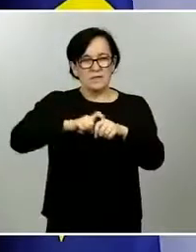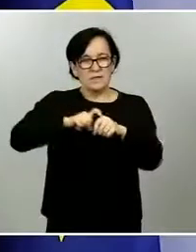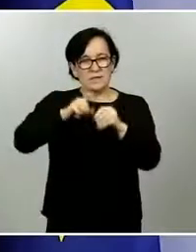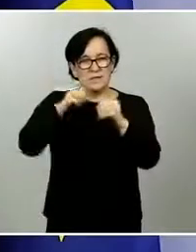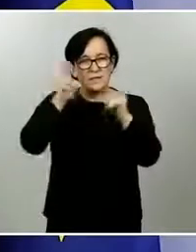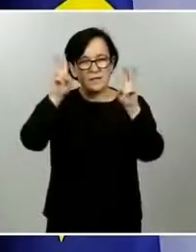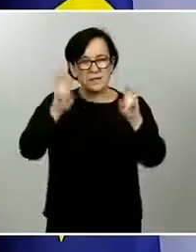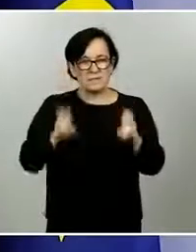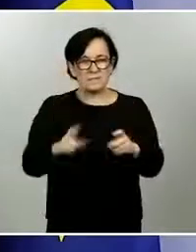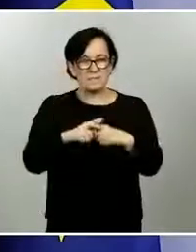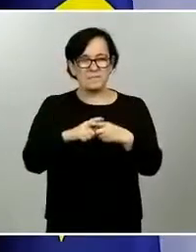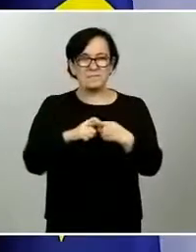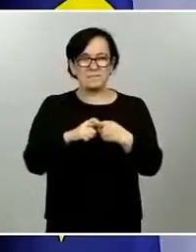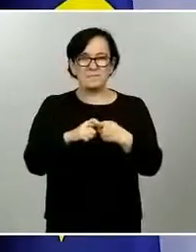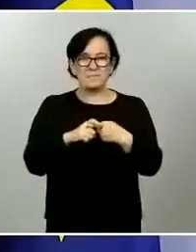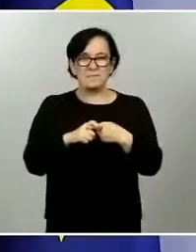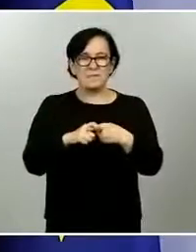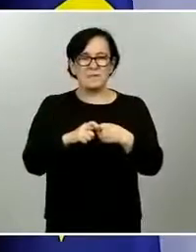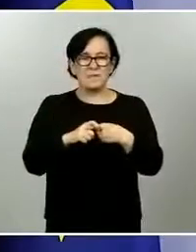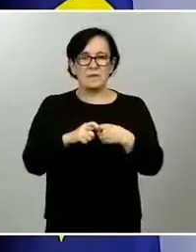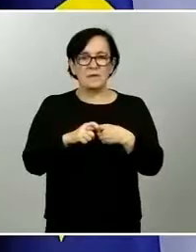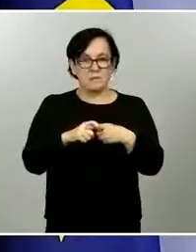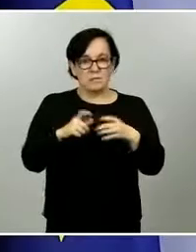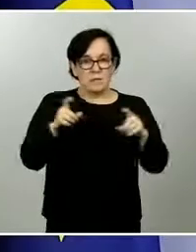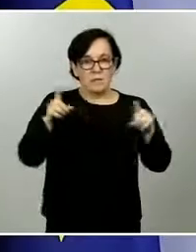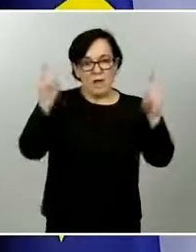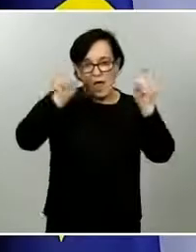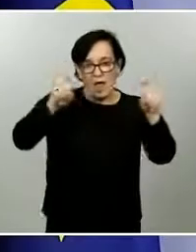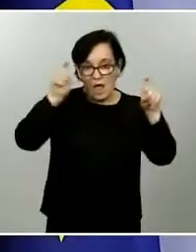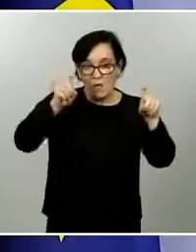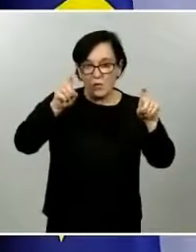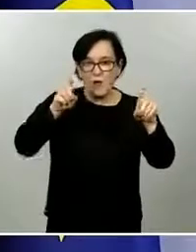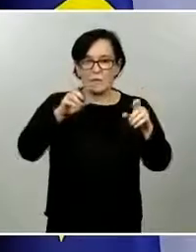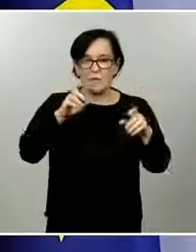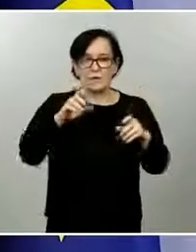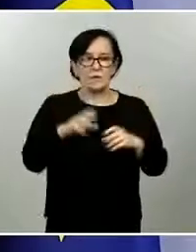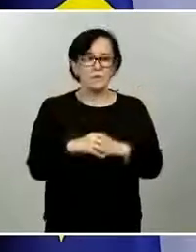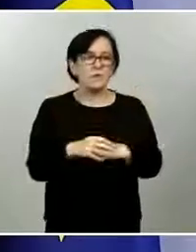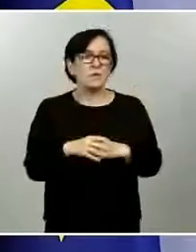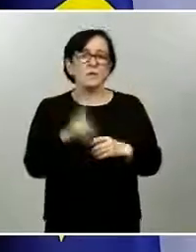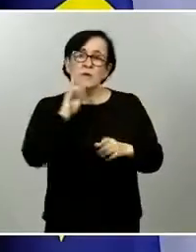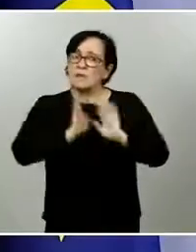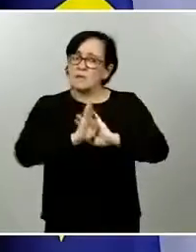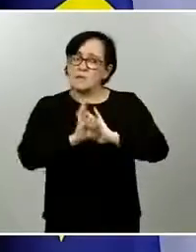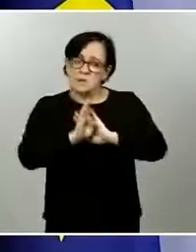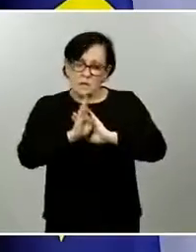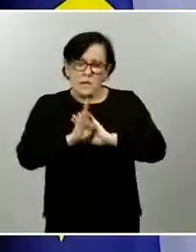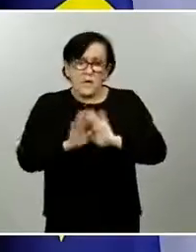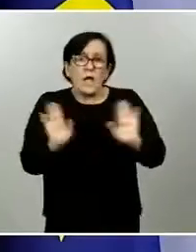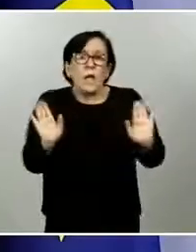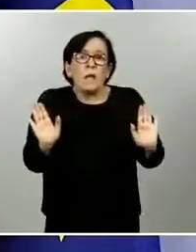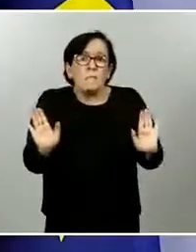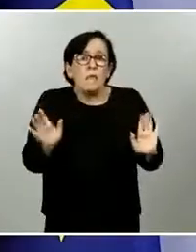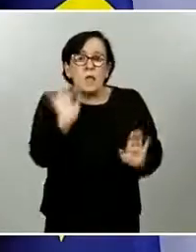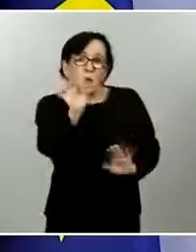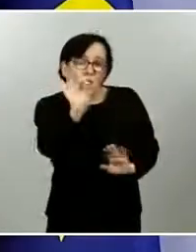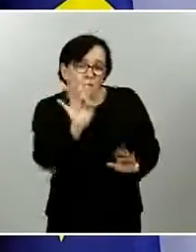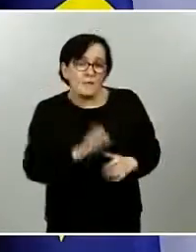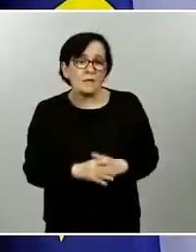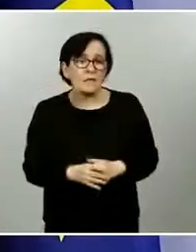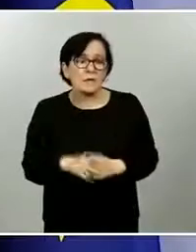prevén cada una de sus distintas fases etapas de poner en funcionamiento aspectos determinados del